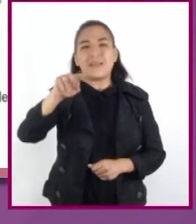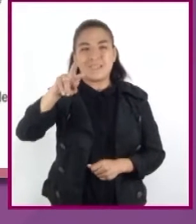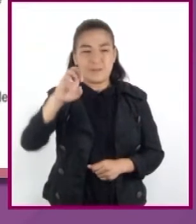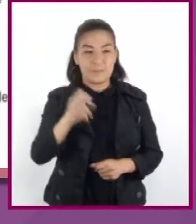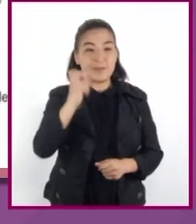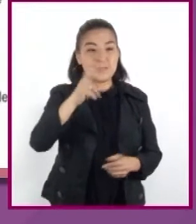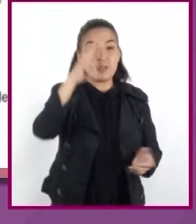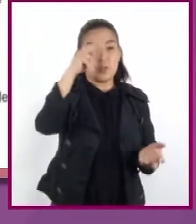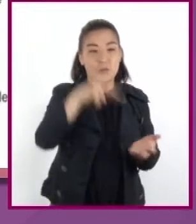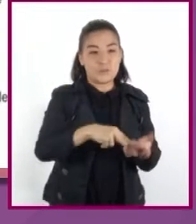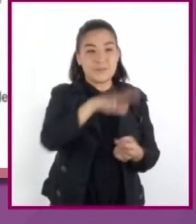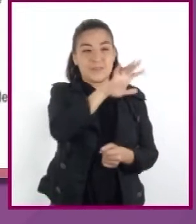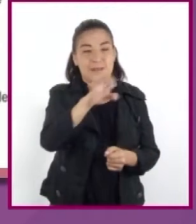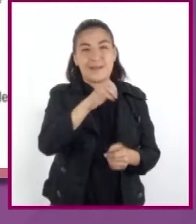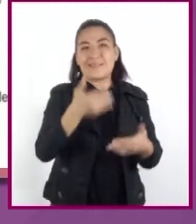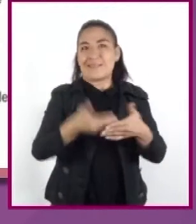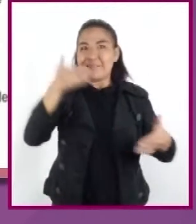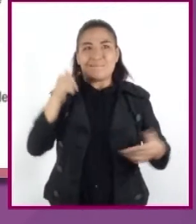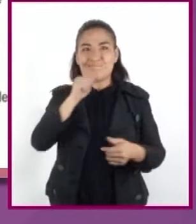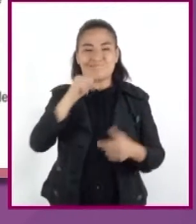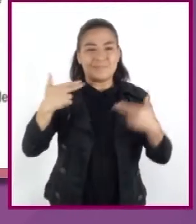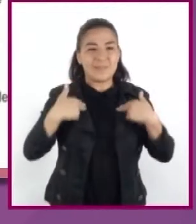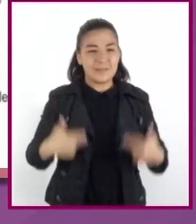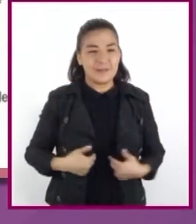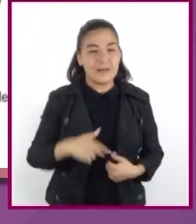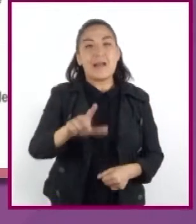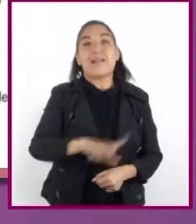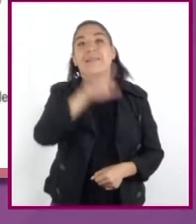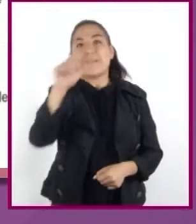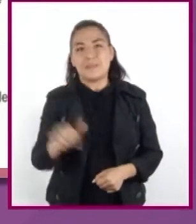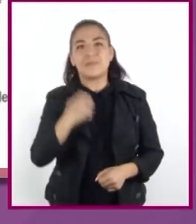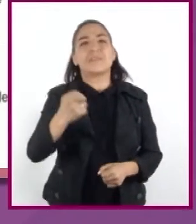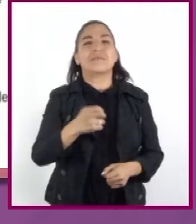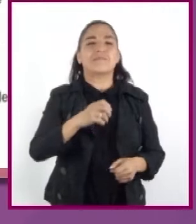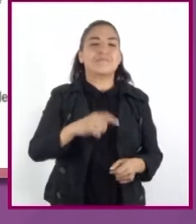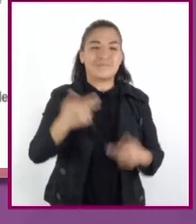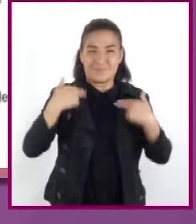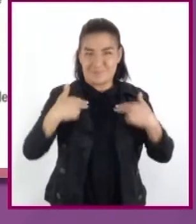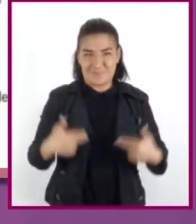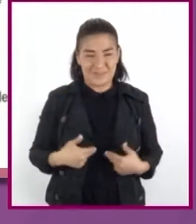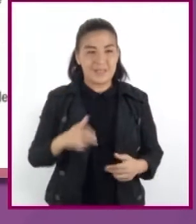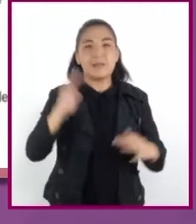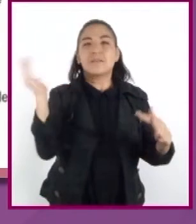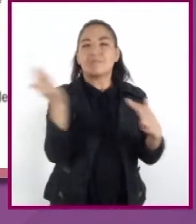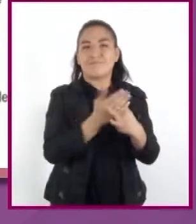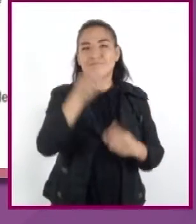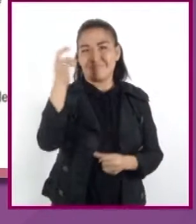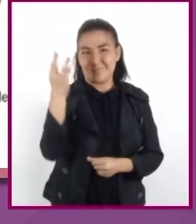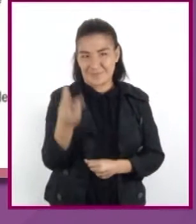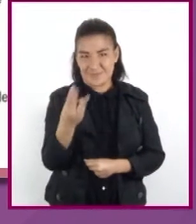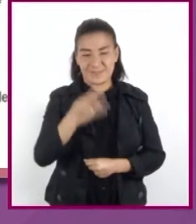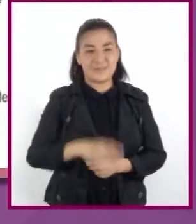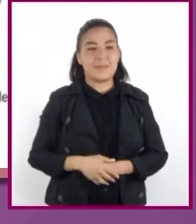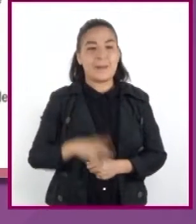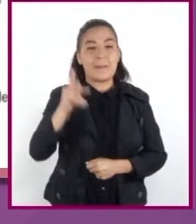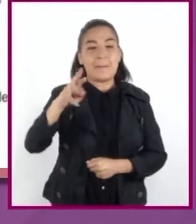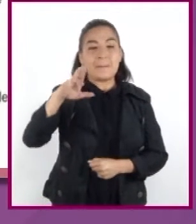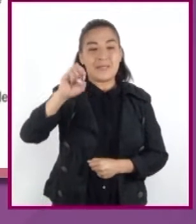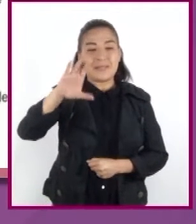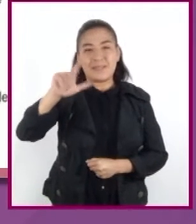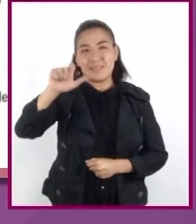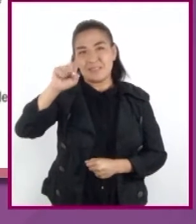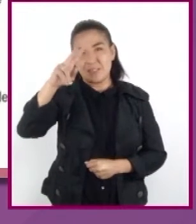año 2500 antes de nuestra era al 200 de nuestra era. Se divide en tres etapas, preclásico